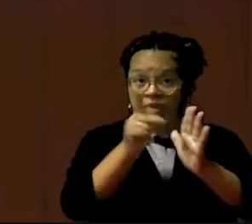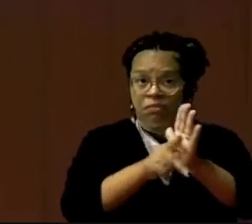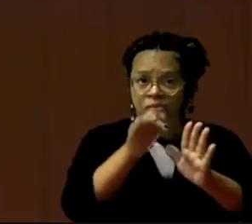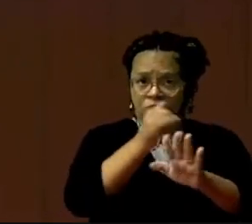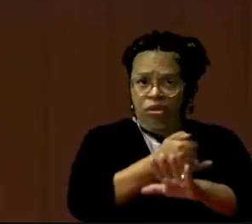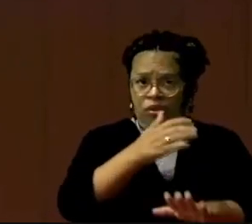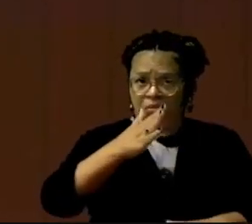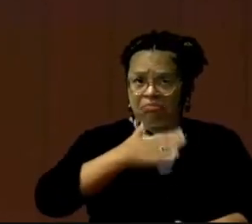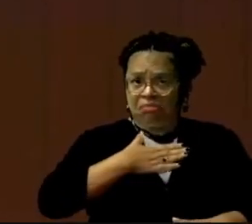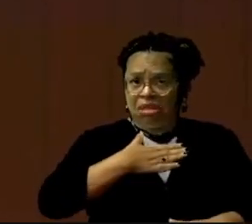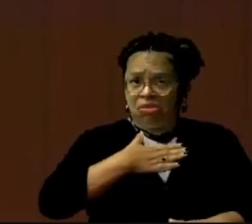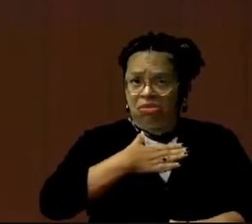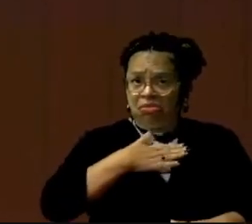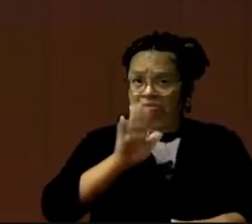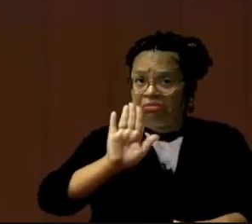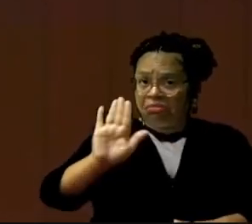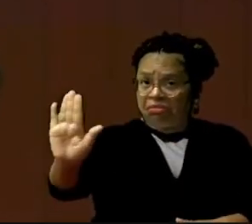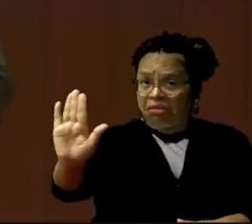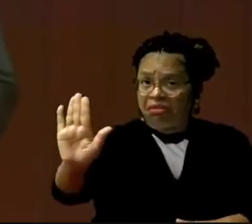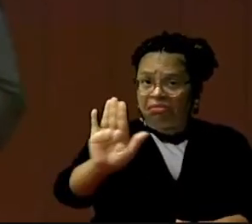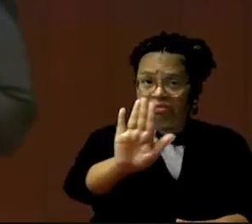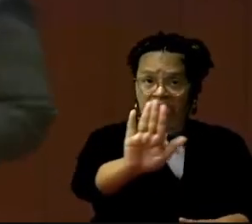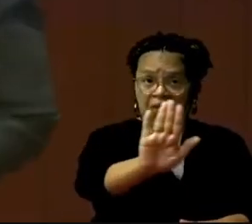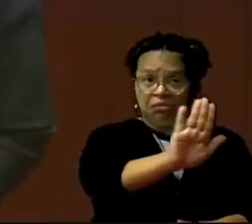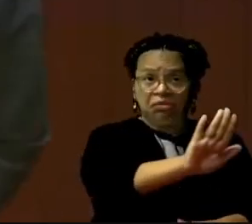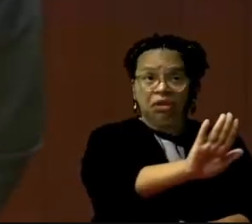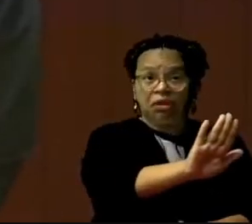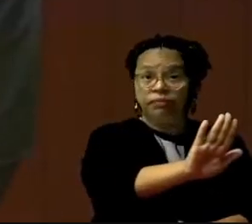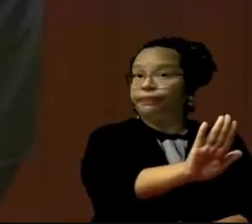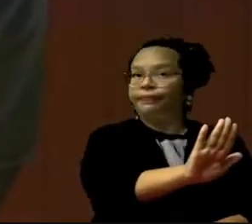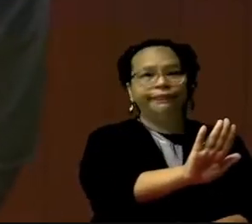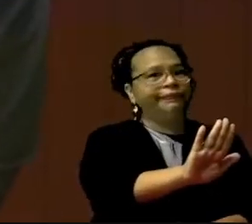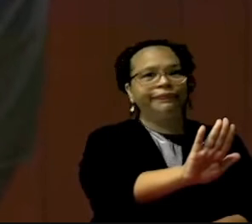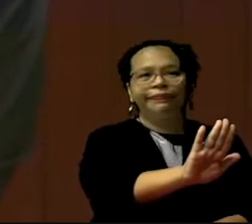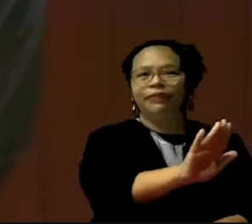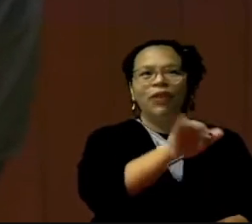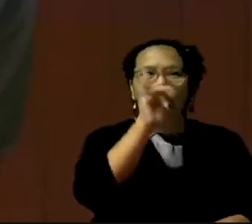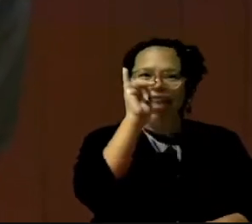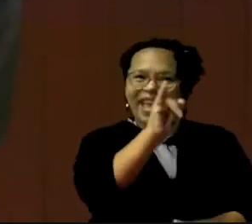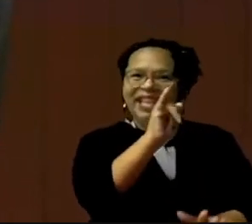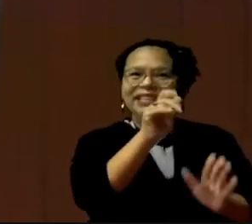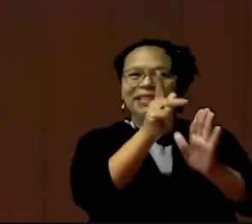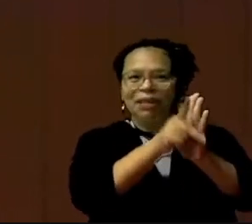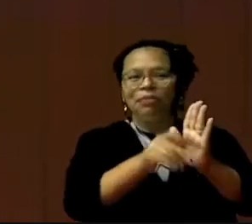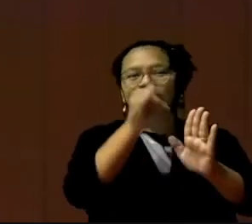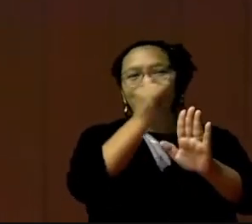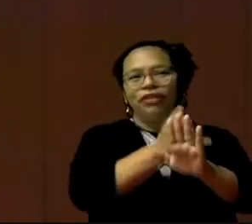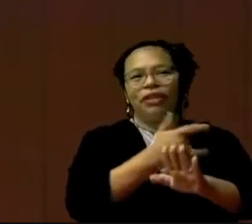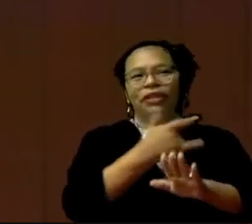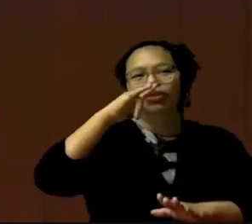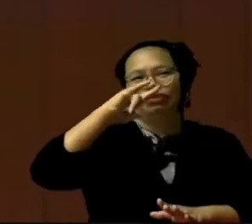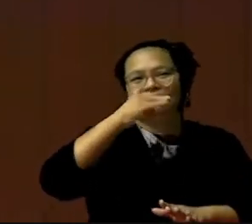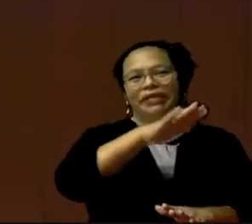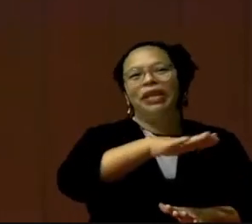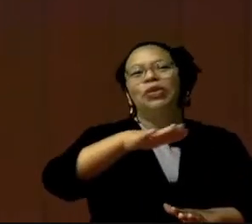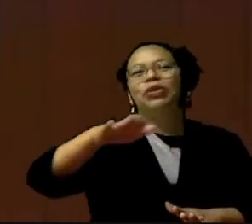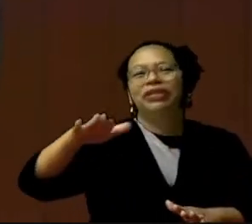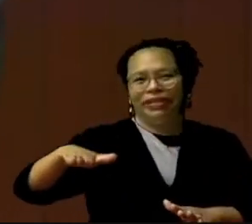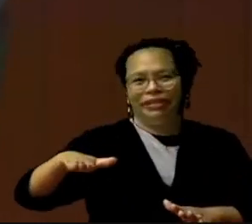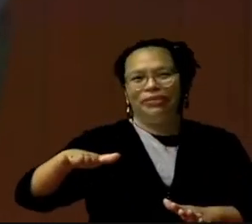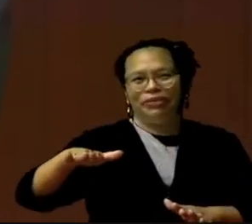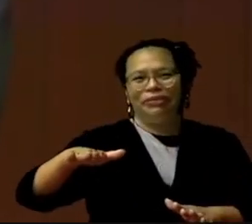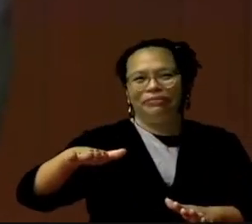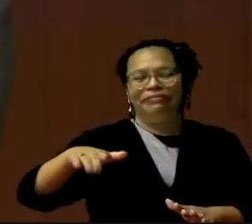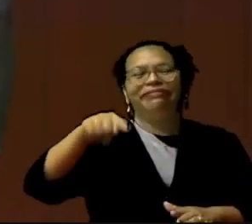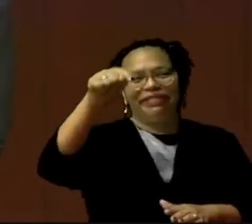FAO. No es de Agricultura. Este proyecto es de los niños y las niñas de este país. Todo lo